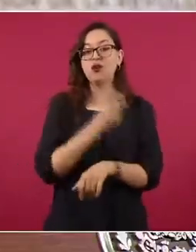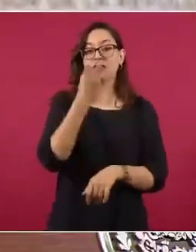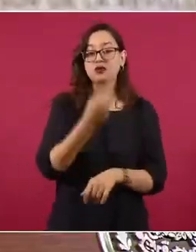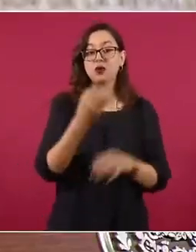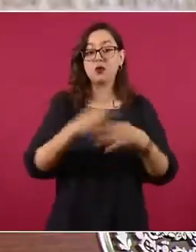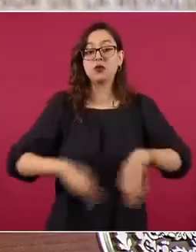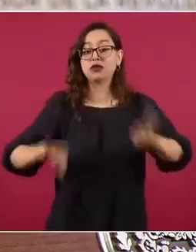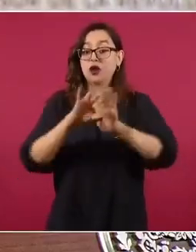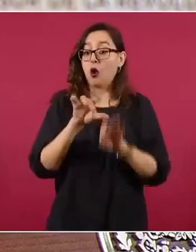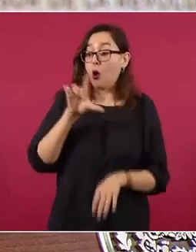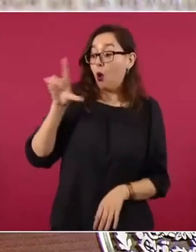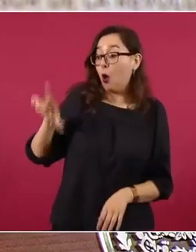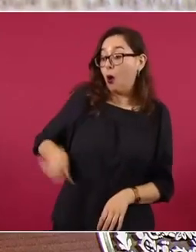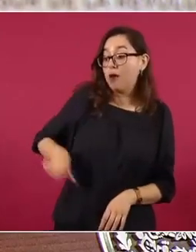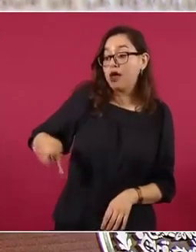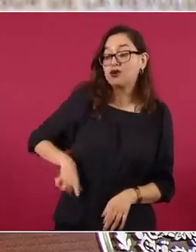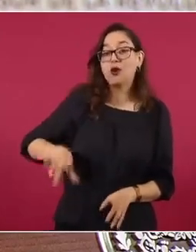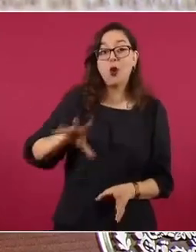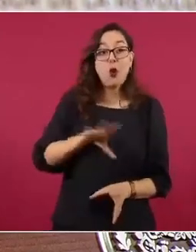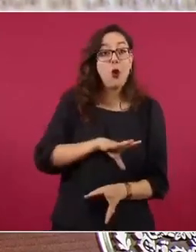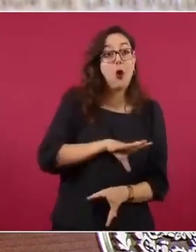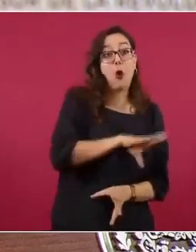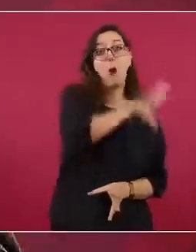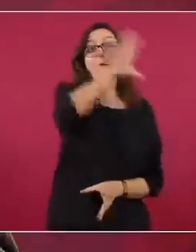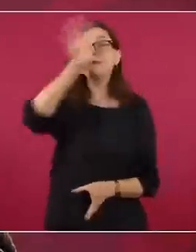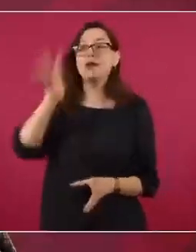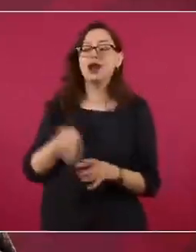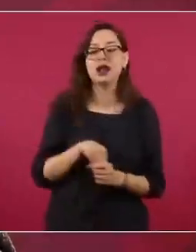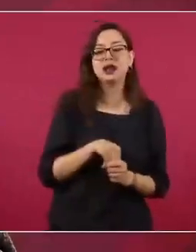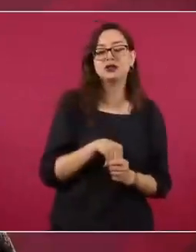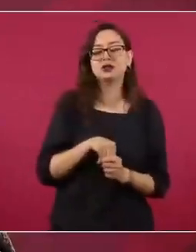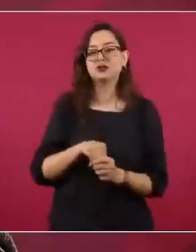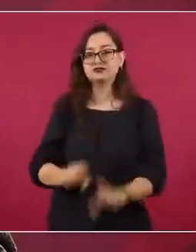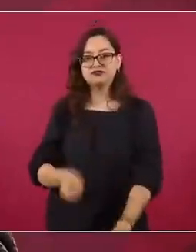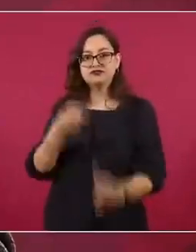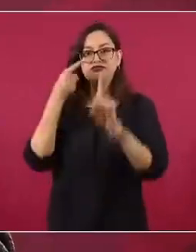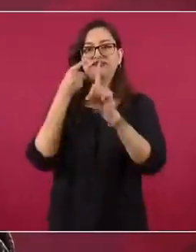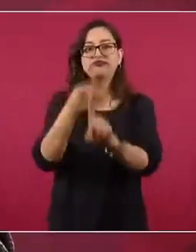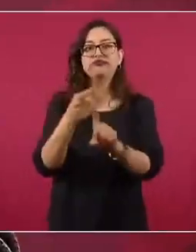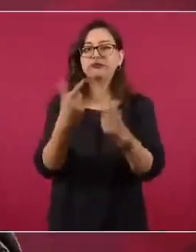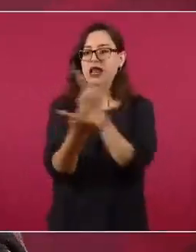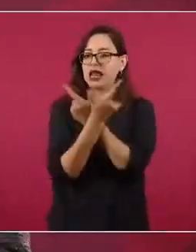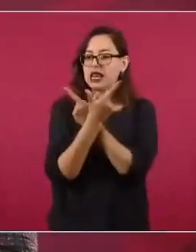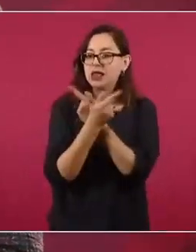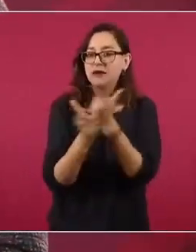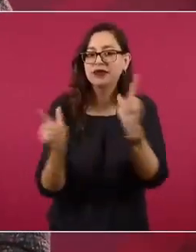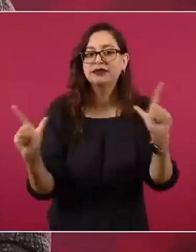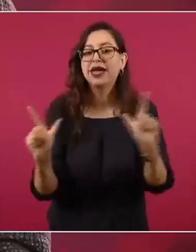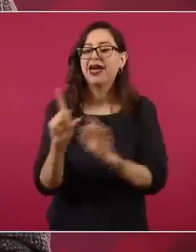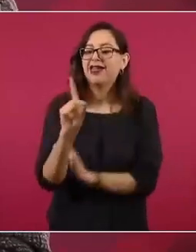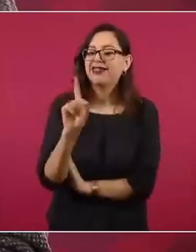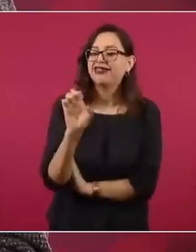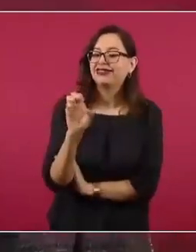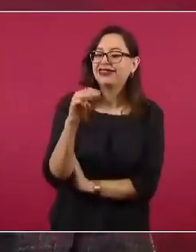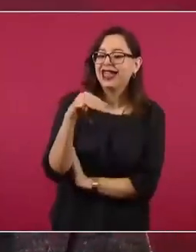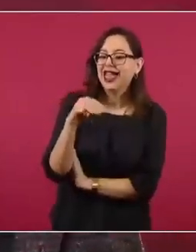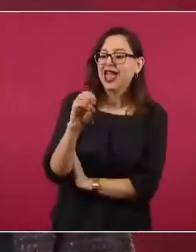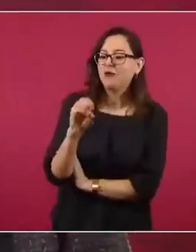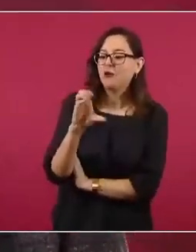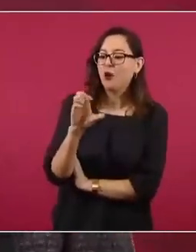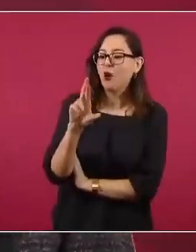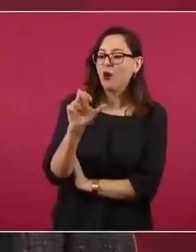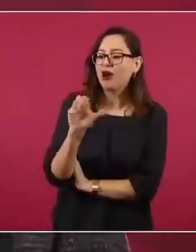libertades, que haga valer la democracia, ¿qué es la democracia? Lo hemos dicho